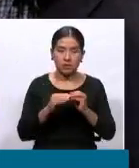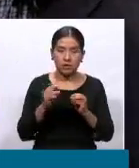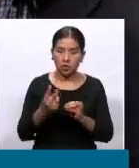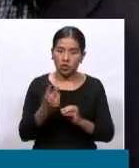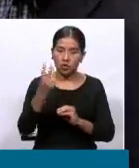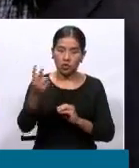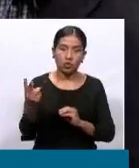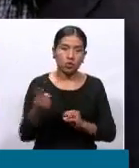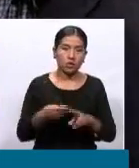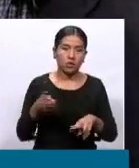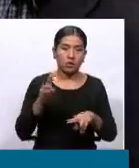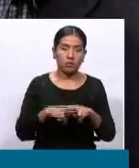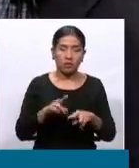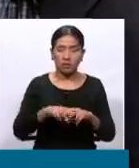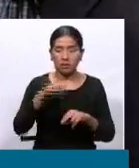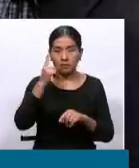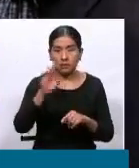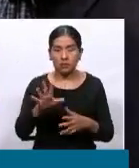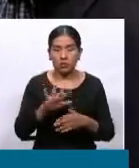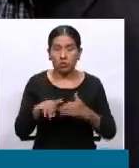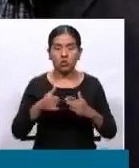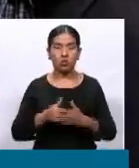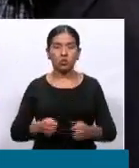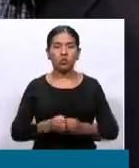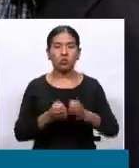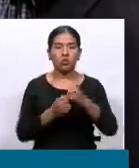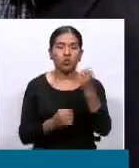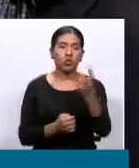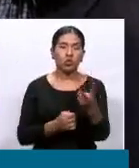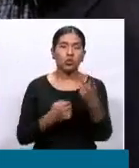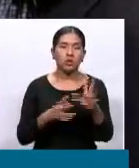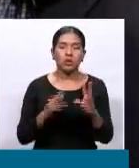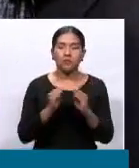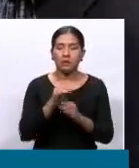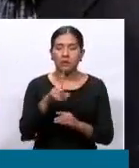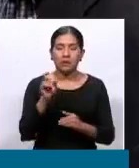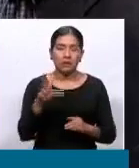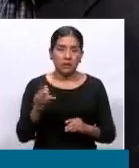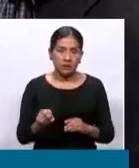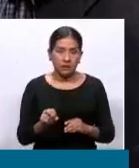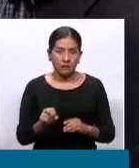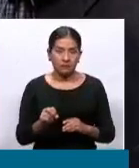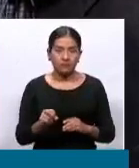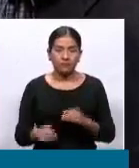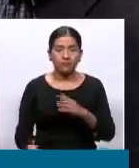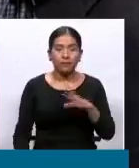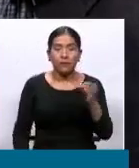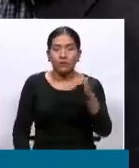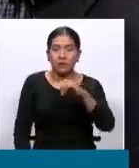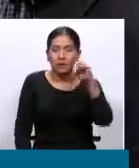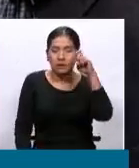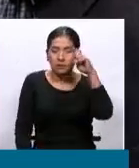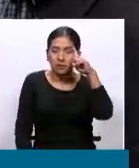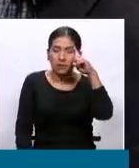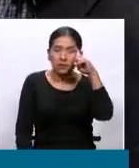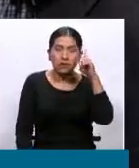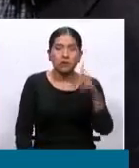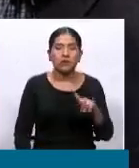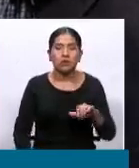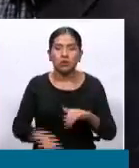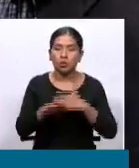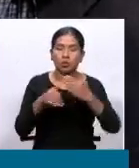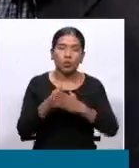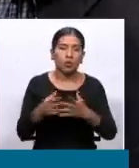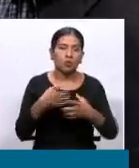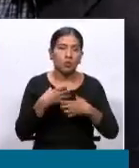escaños adicionales a Santa Cruz, son dos escaños de 130. Y hay que pensar que estas protestas